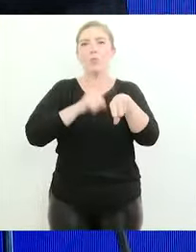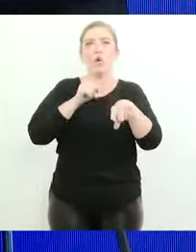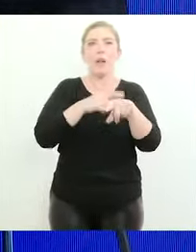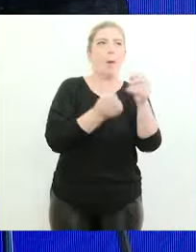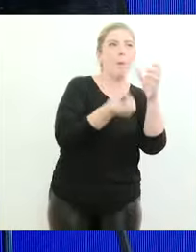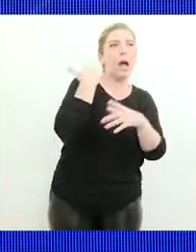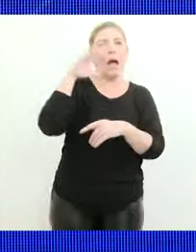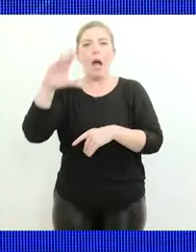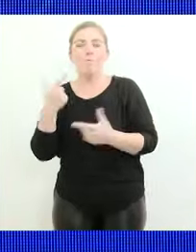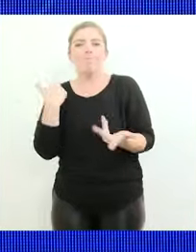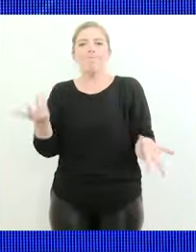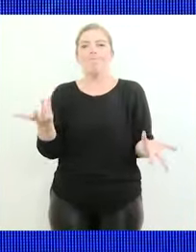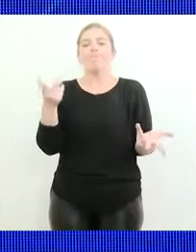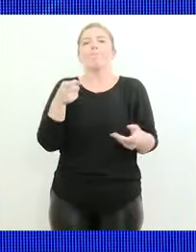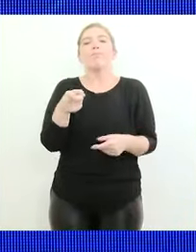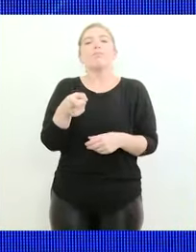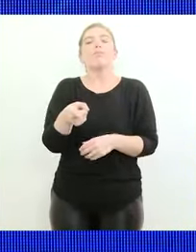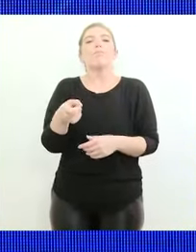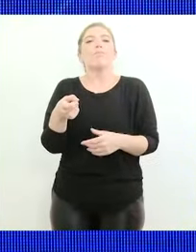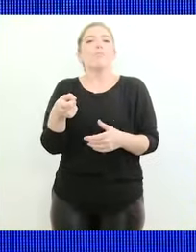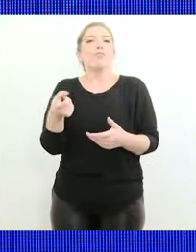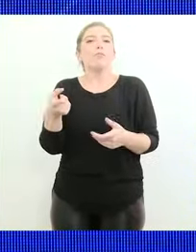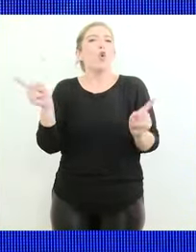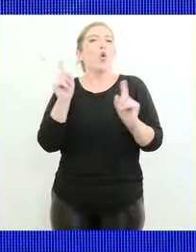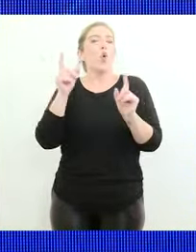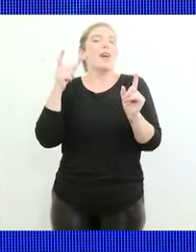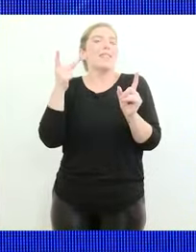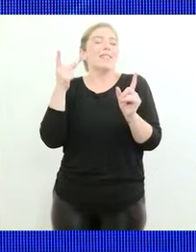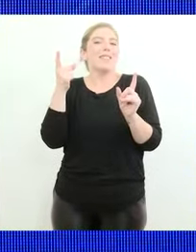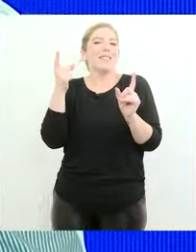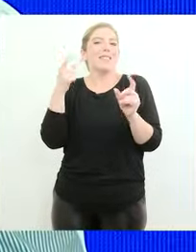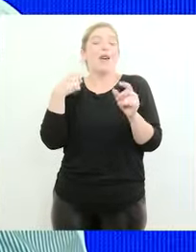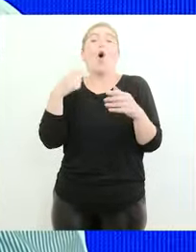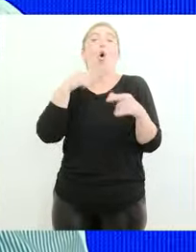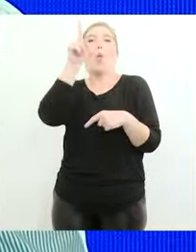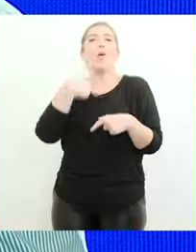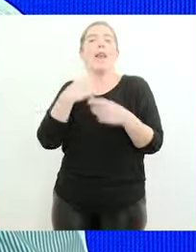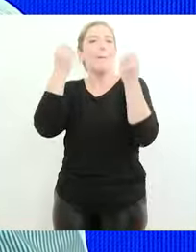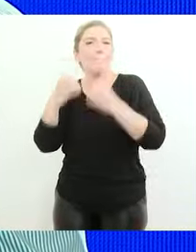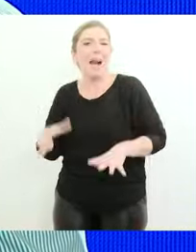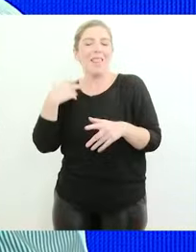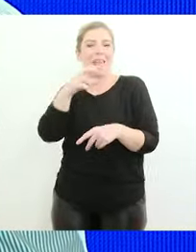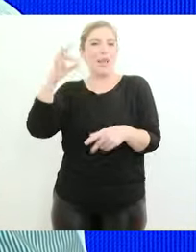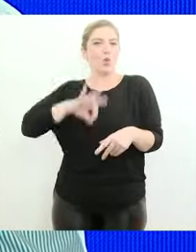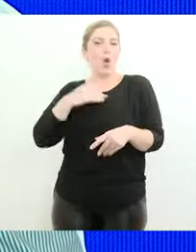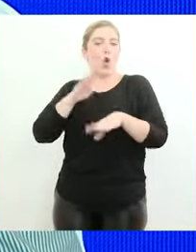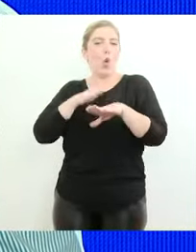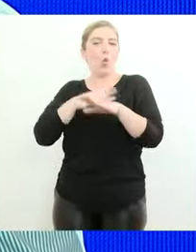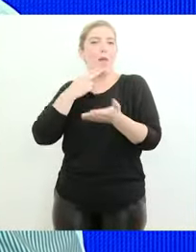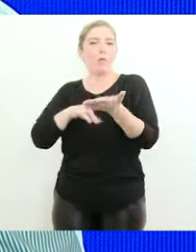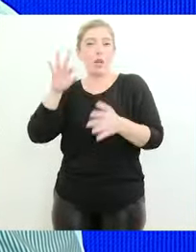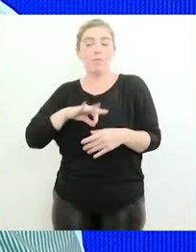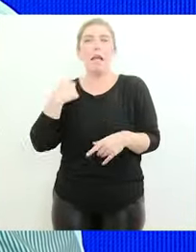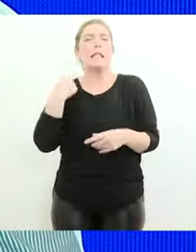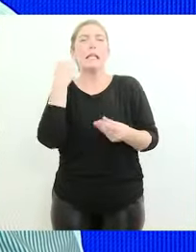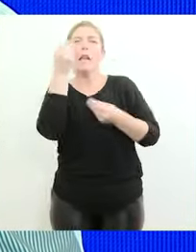horarias, no se les significaba una pérdida de ingreso por el impuesto a las ganancias. ¿Le preocupa encontrar